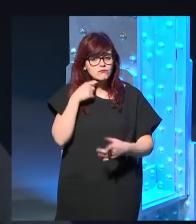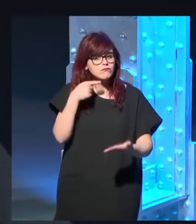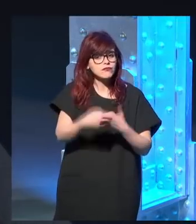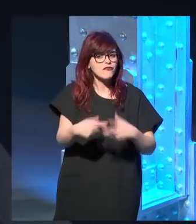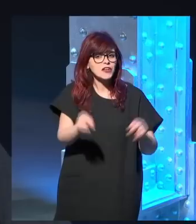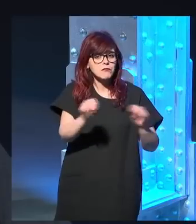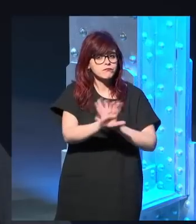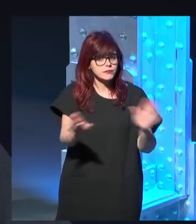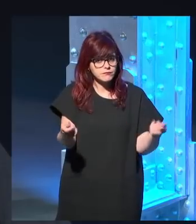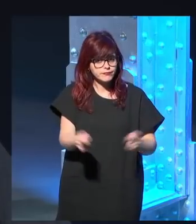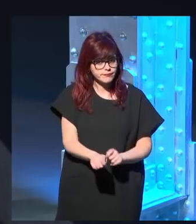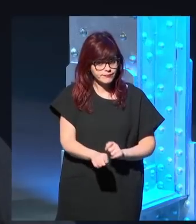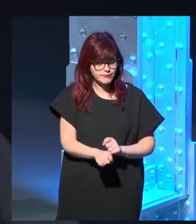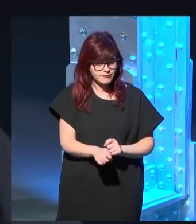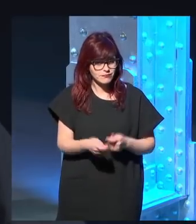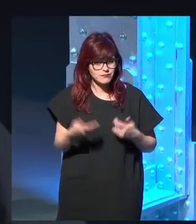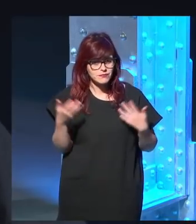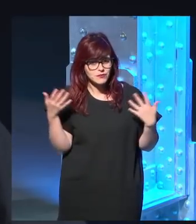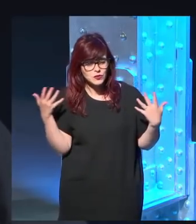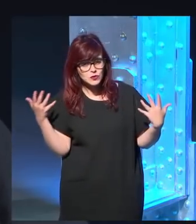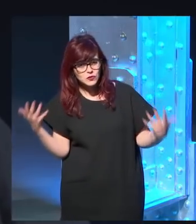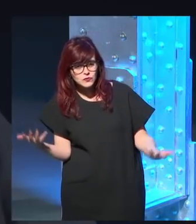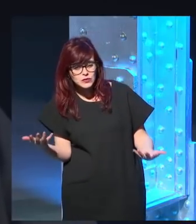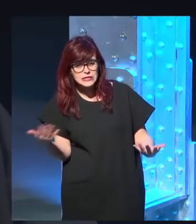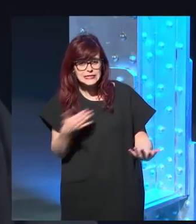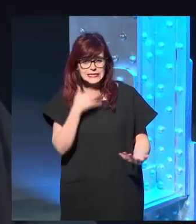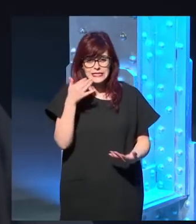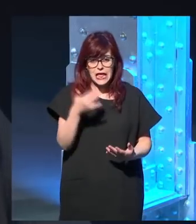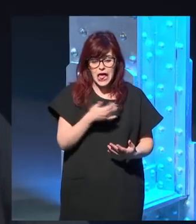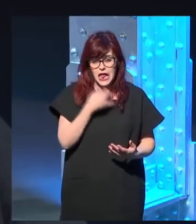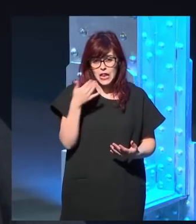No hay por qué por lo menos alguien tan